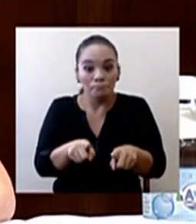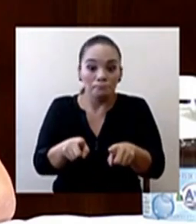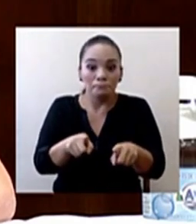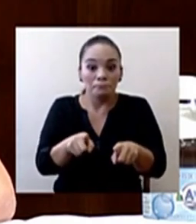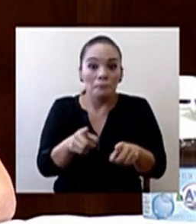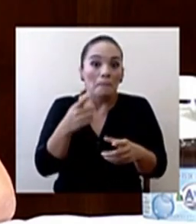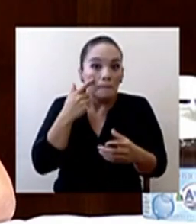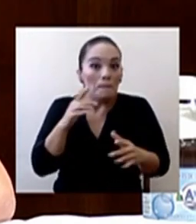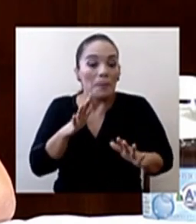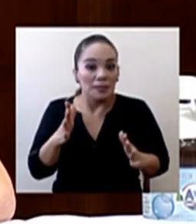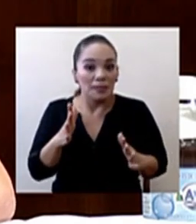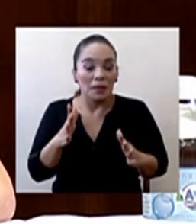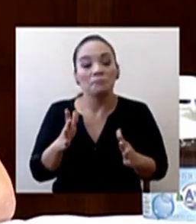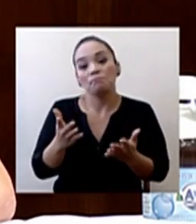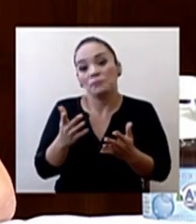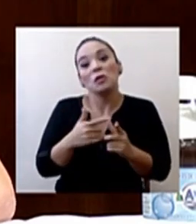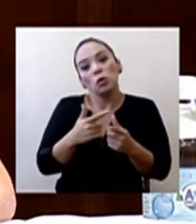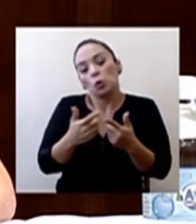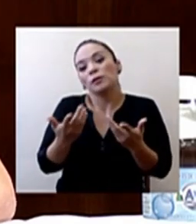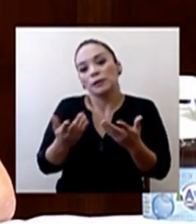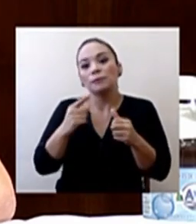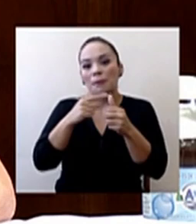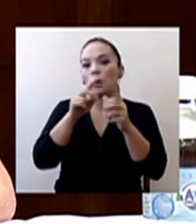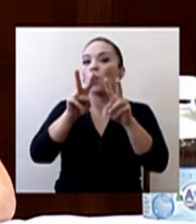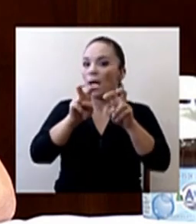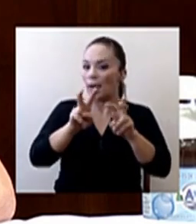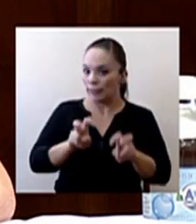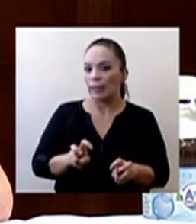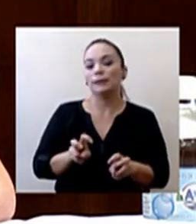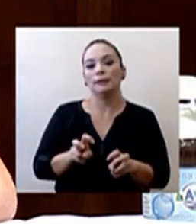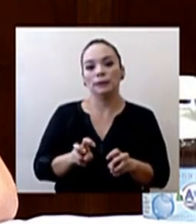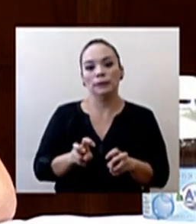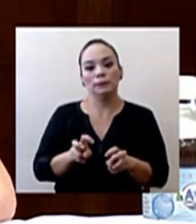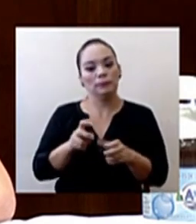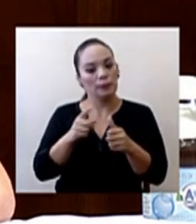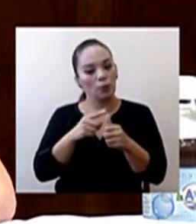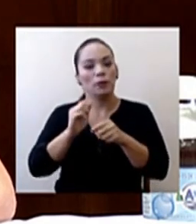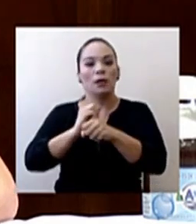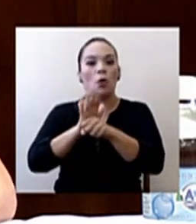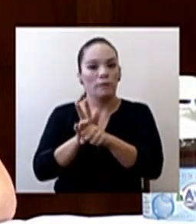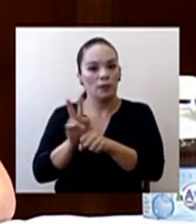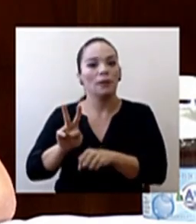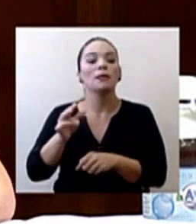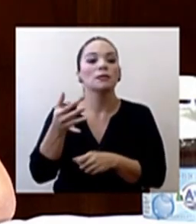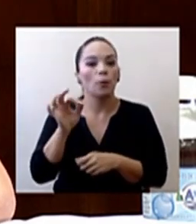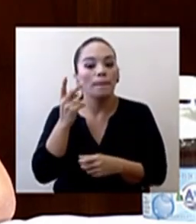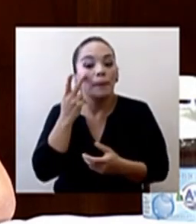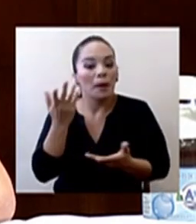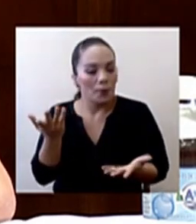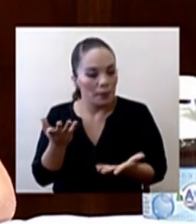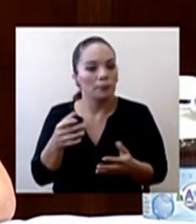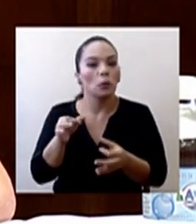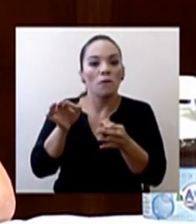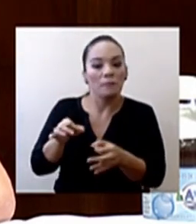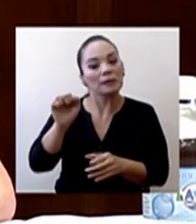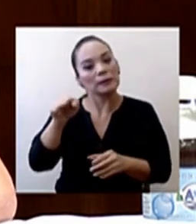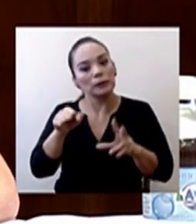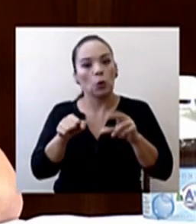indicado de primera mano, pues, el análisis de COVID-19 para confirmar o descartar este caso.